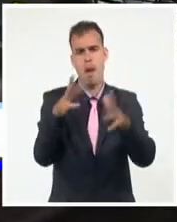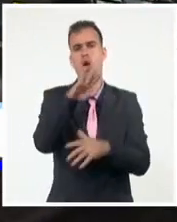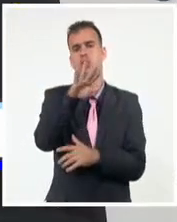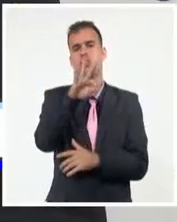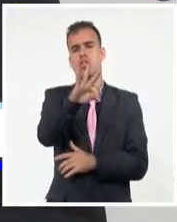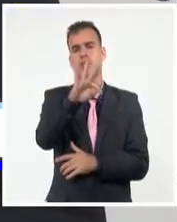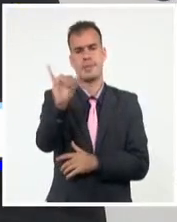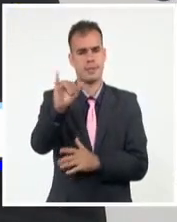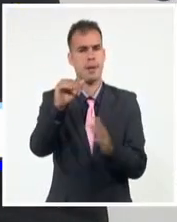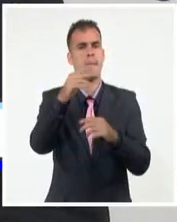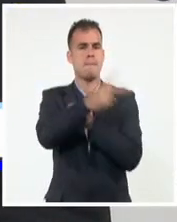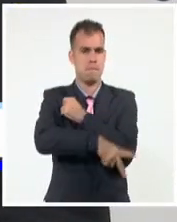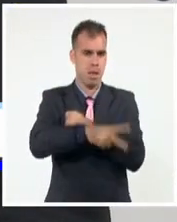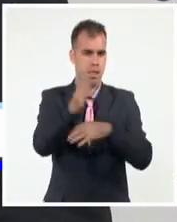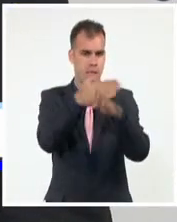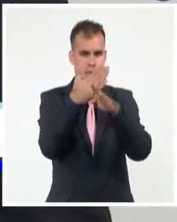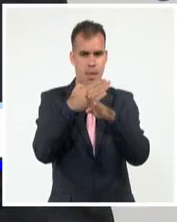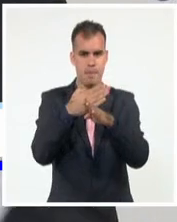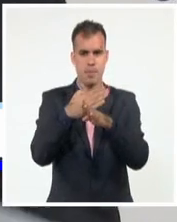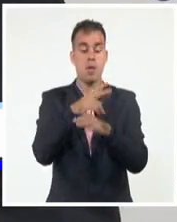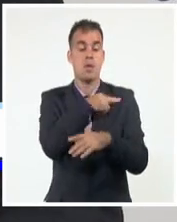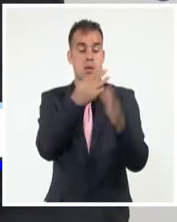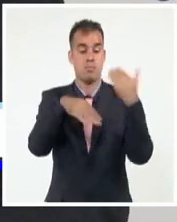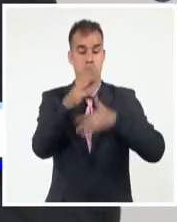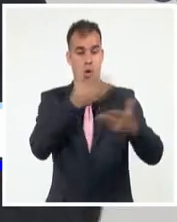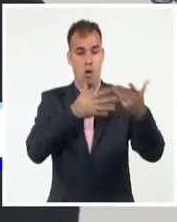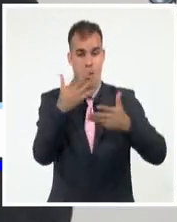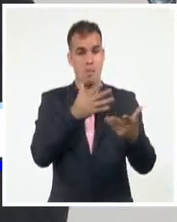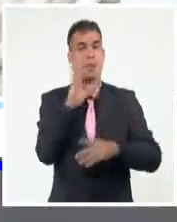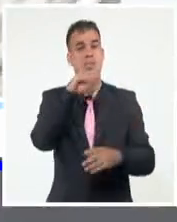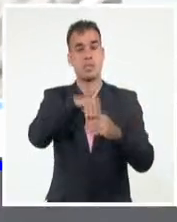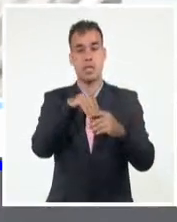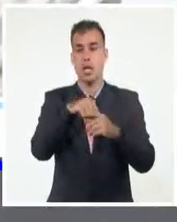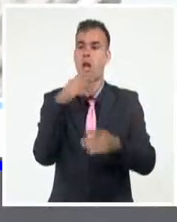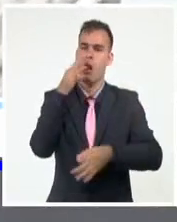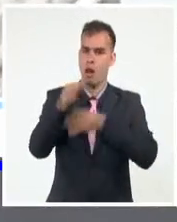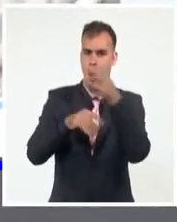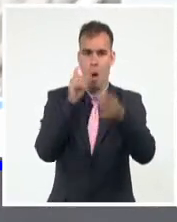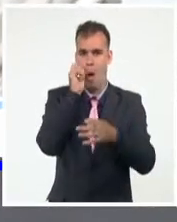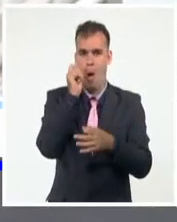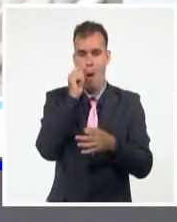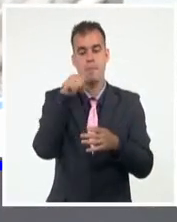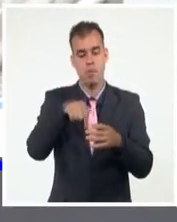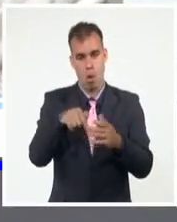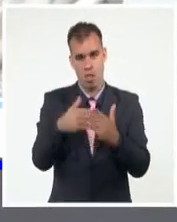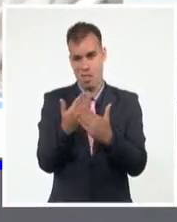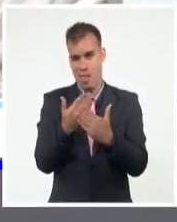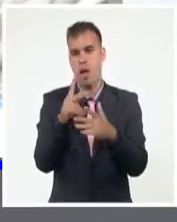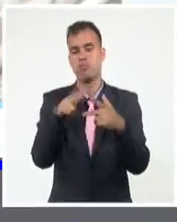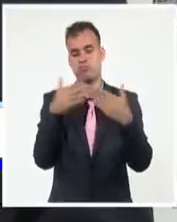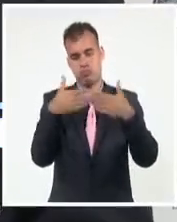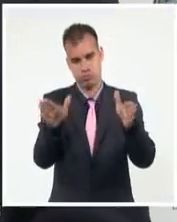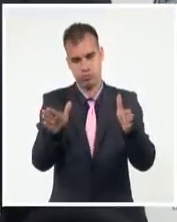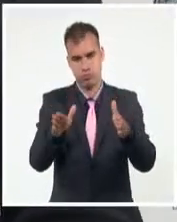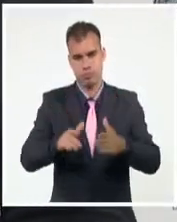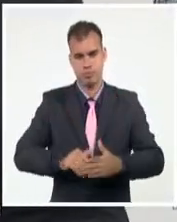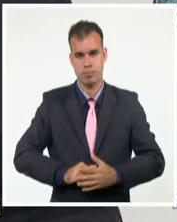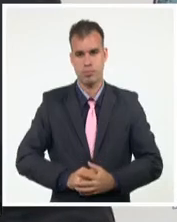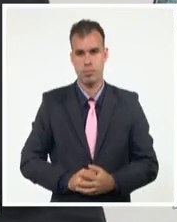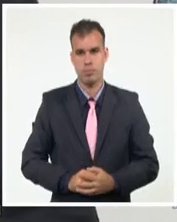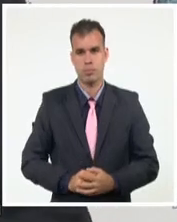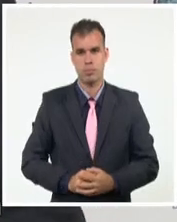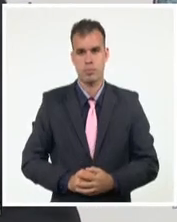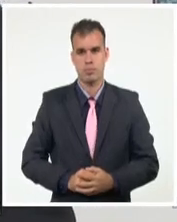lo confirmó el ministro de Comercio Exterior e Inversión Extranjera, Rodrigo Malmierca, en la jornada inaugural de este lunes. El foro